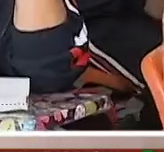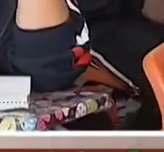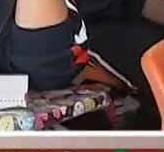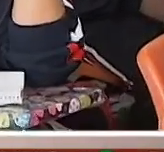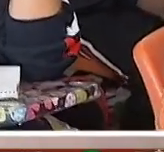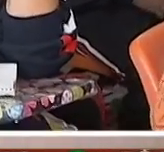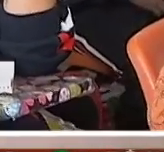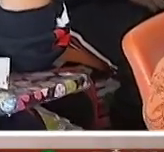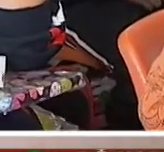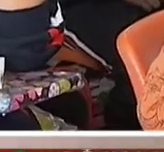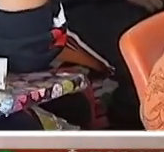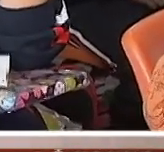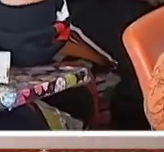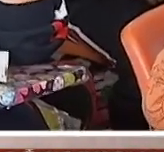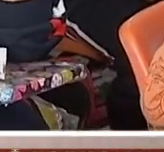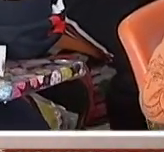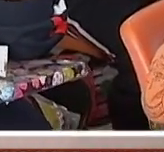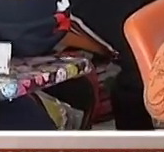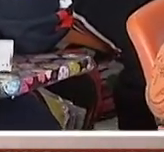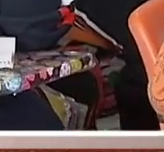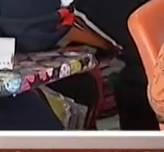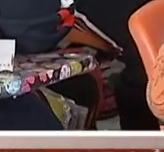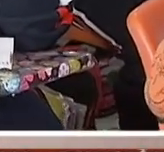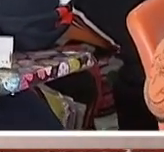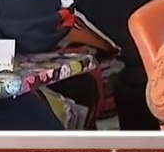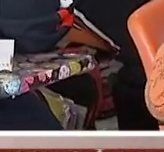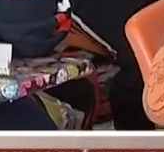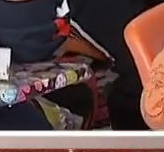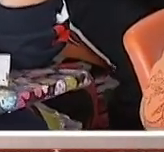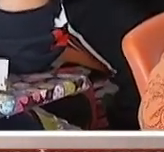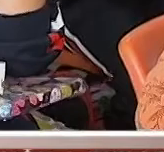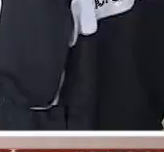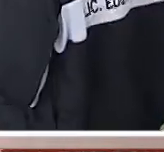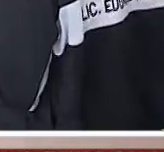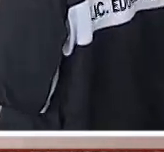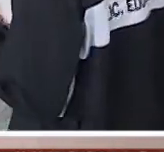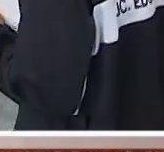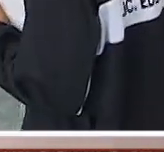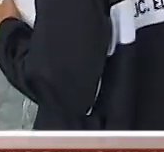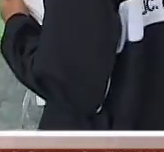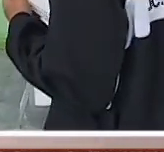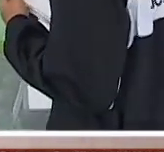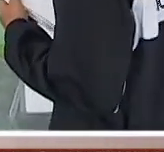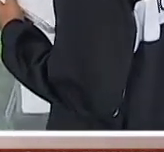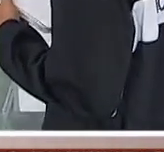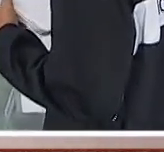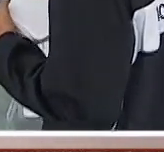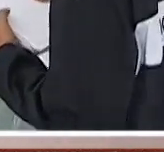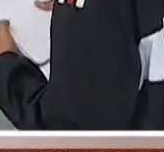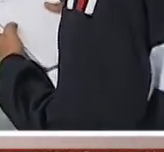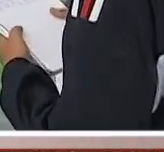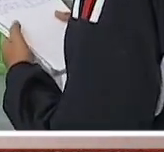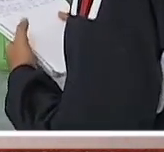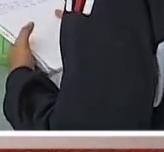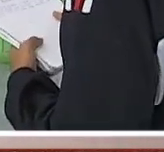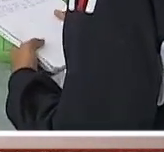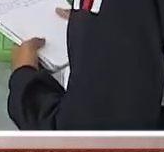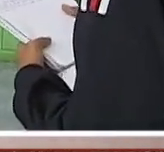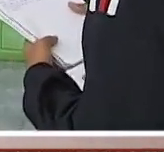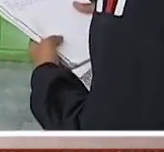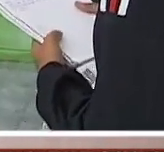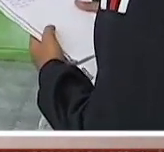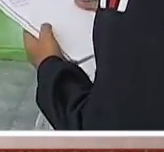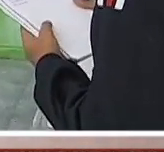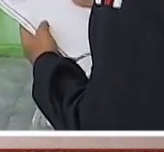y para ello y para maximizar el proceso se han desplegado 18.332 policías por parte de la